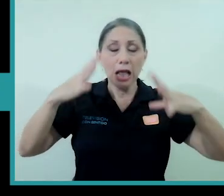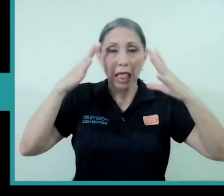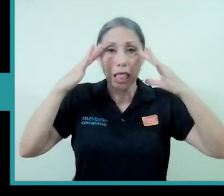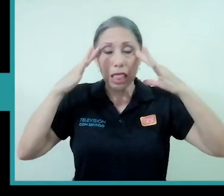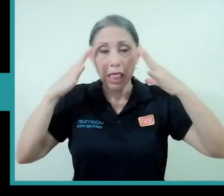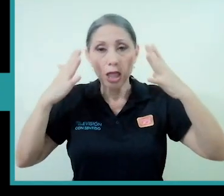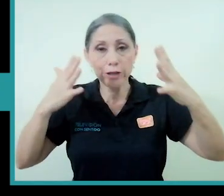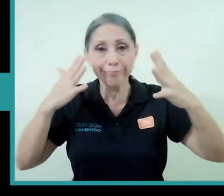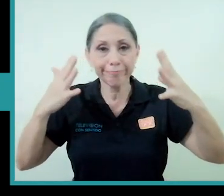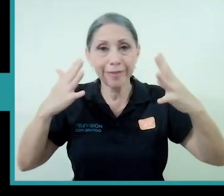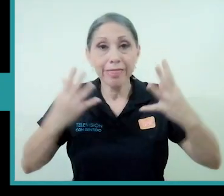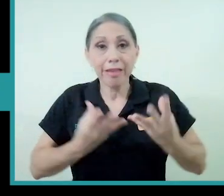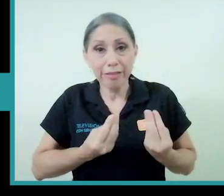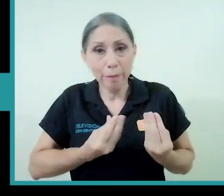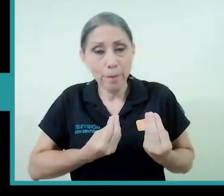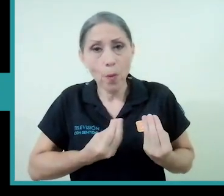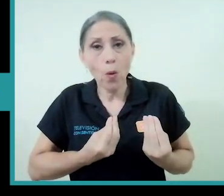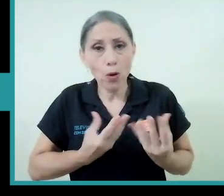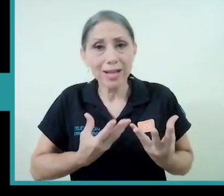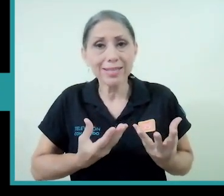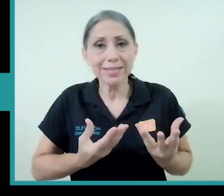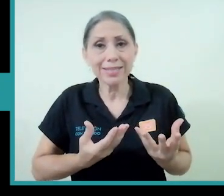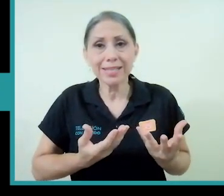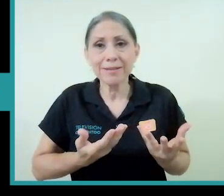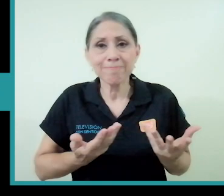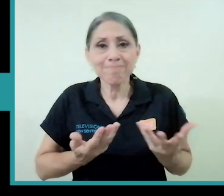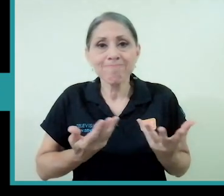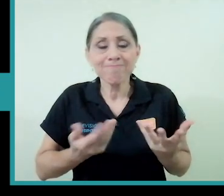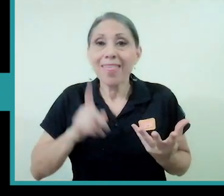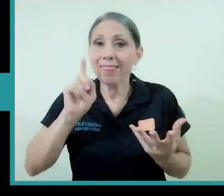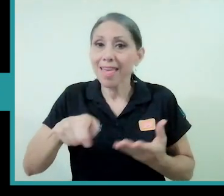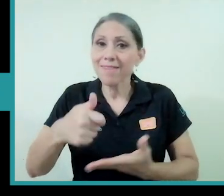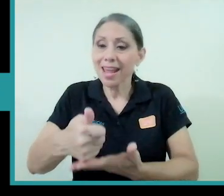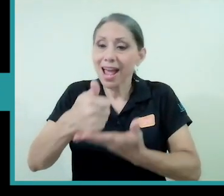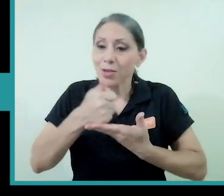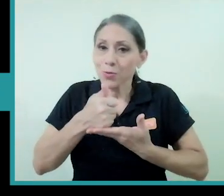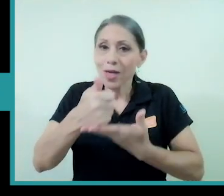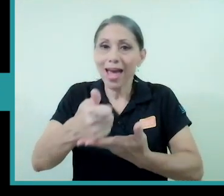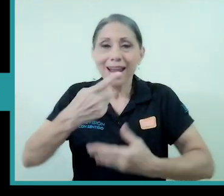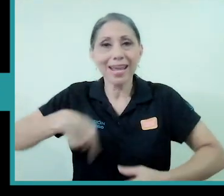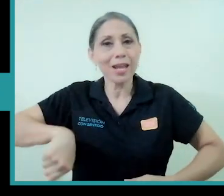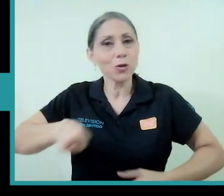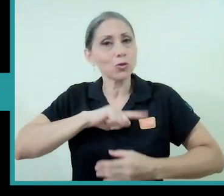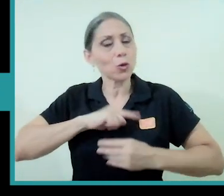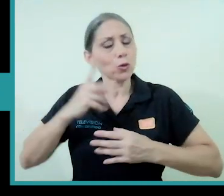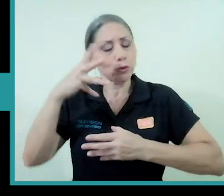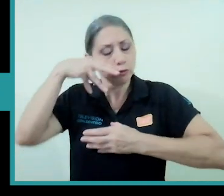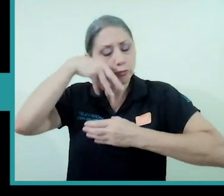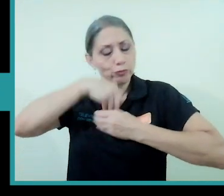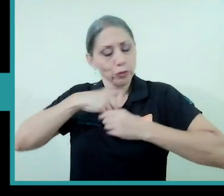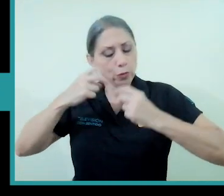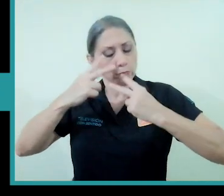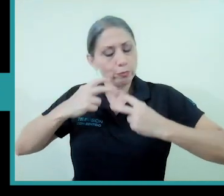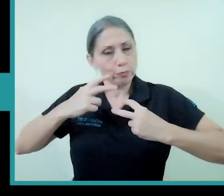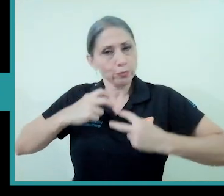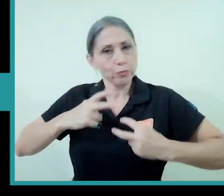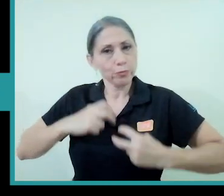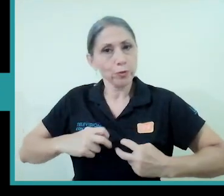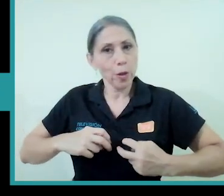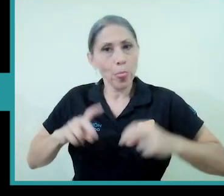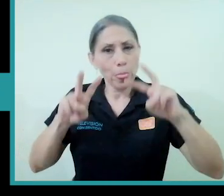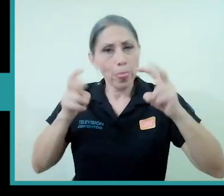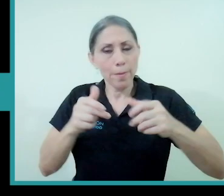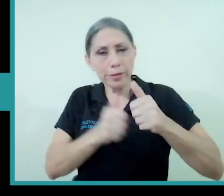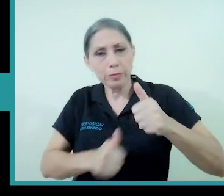temores nos tienen que ayudar a ir hacia adentro a revisar cuáles son nuestras prioridades